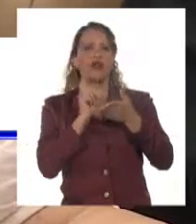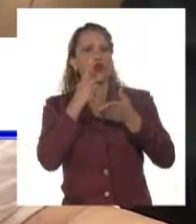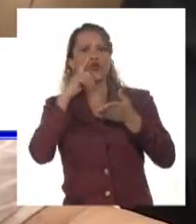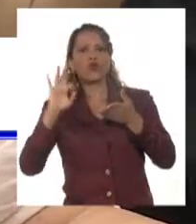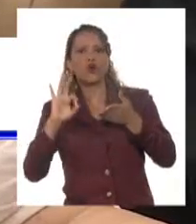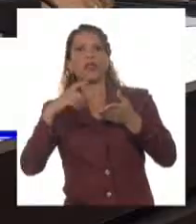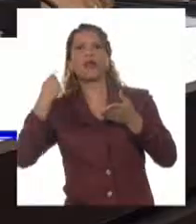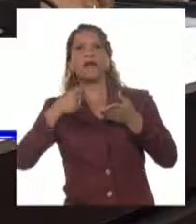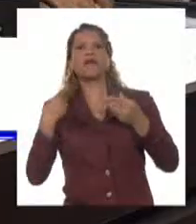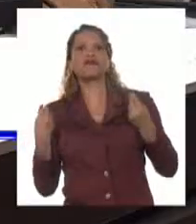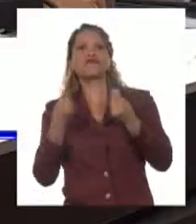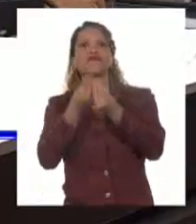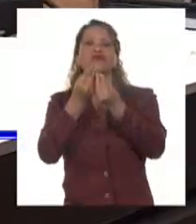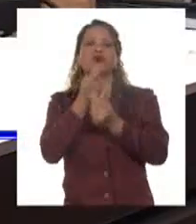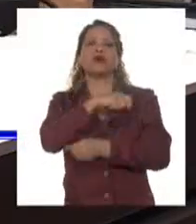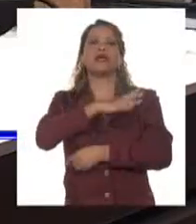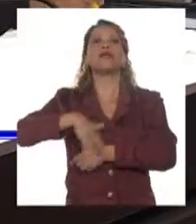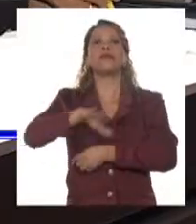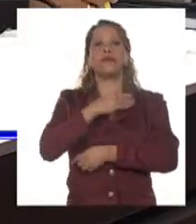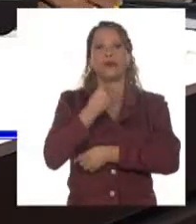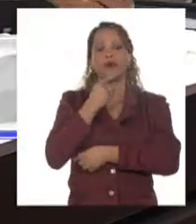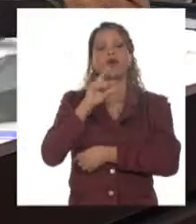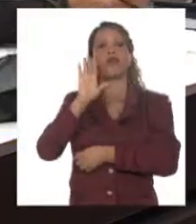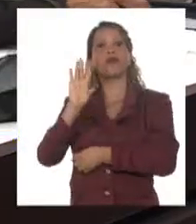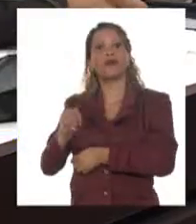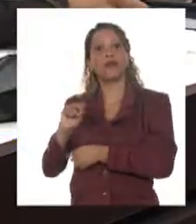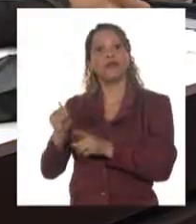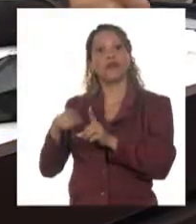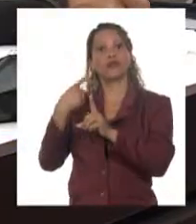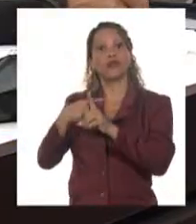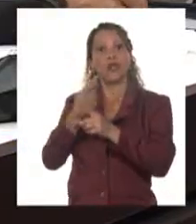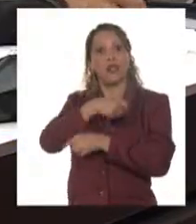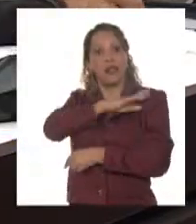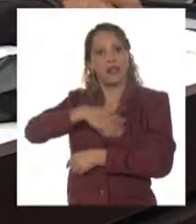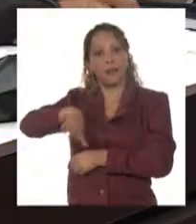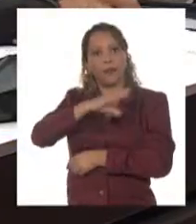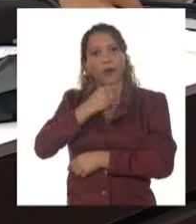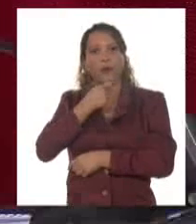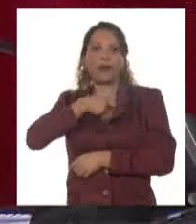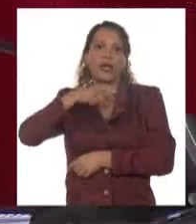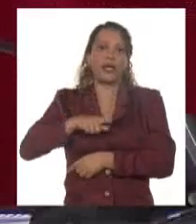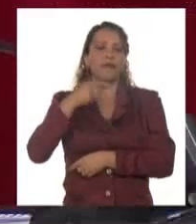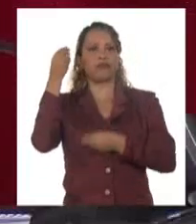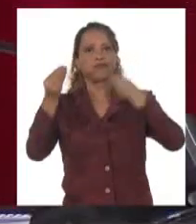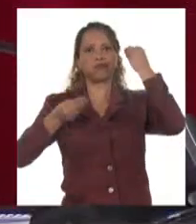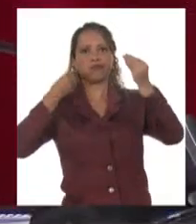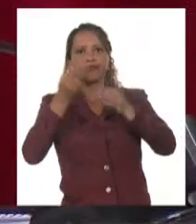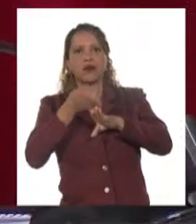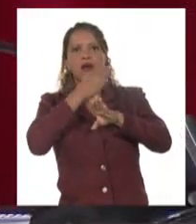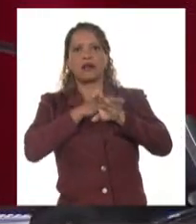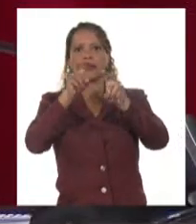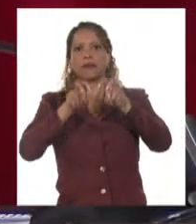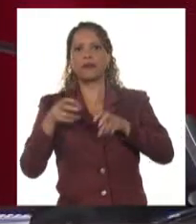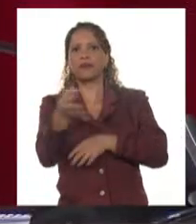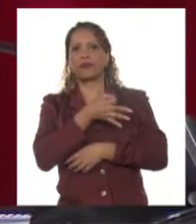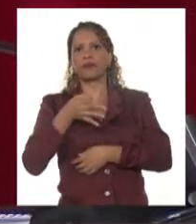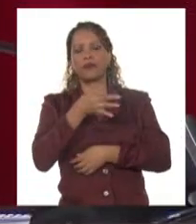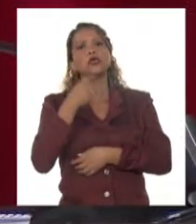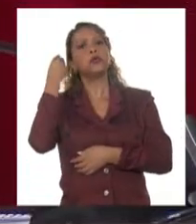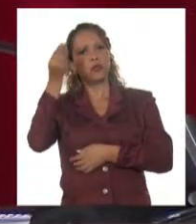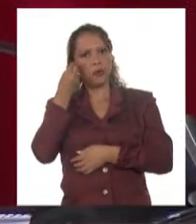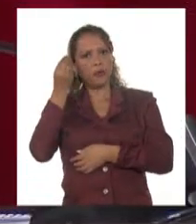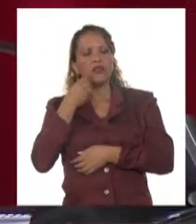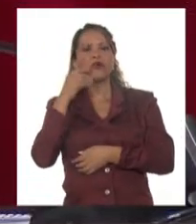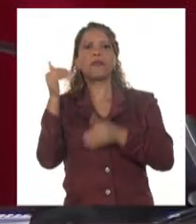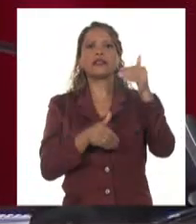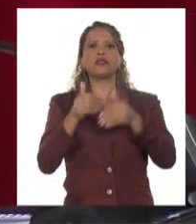nuestro pueblo. Y cuando decimos sumar a nuestro pueblo, cuando se vaya a hacer un análisis en la Asamblea Municipal, yo creo que tienen que estar los